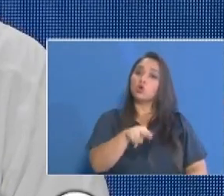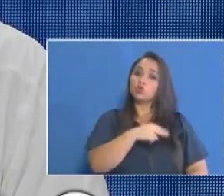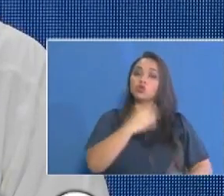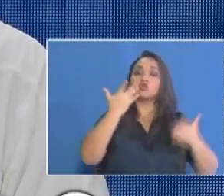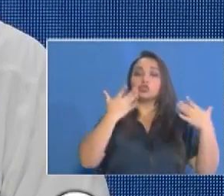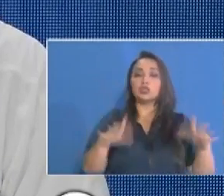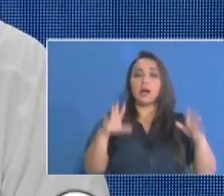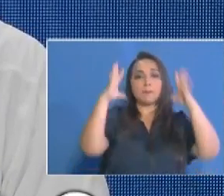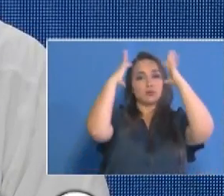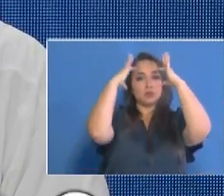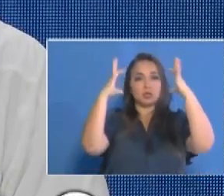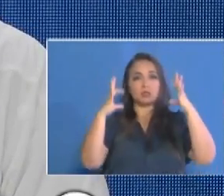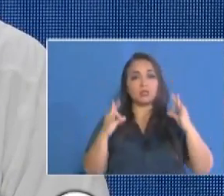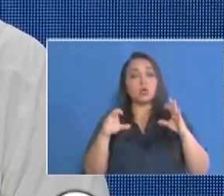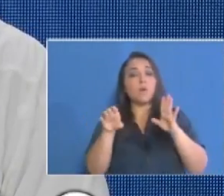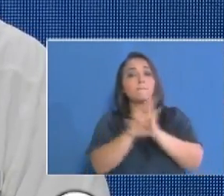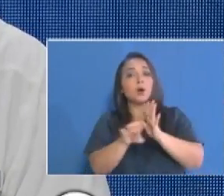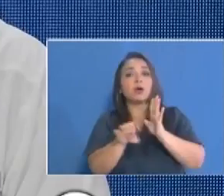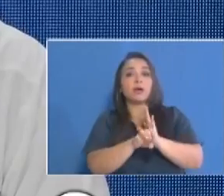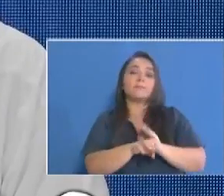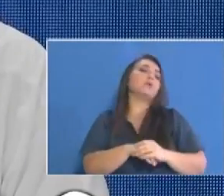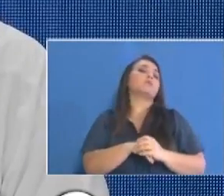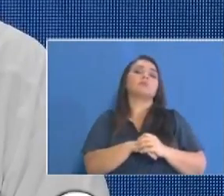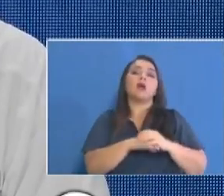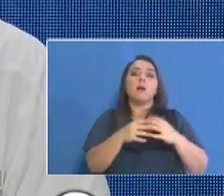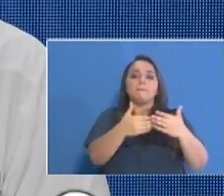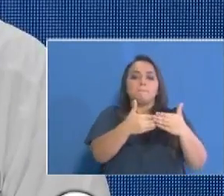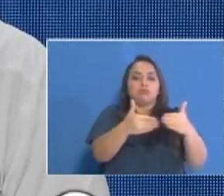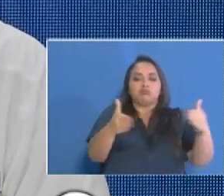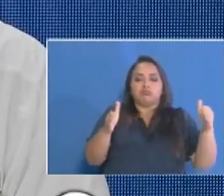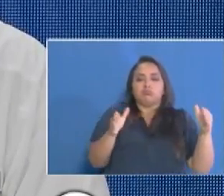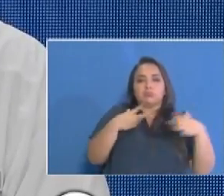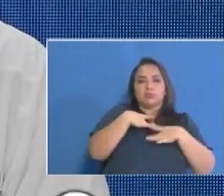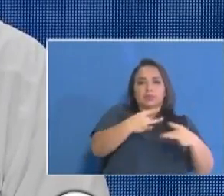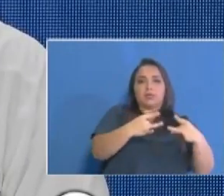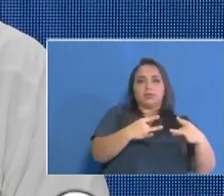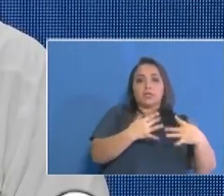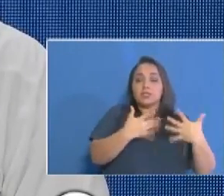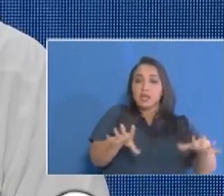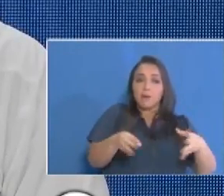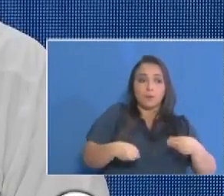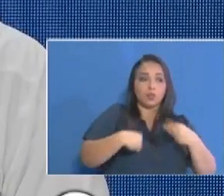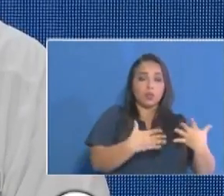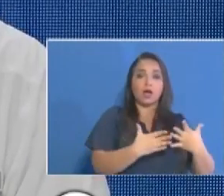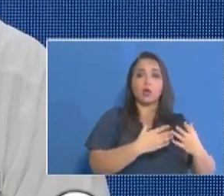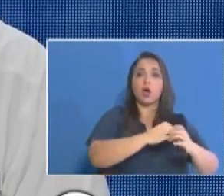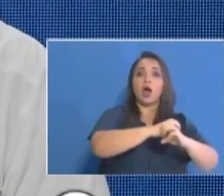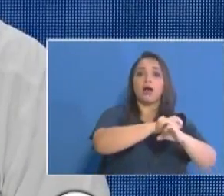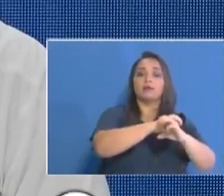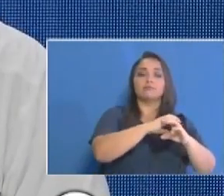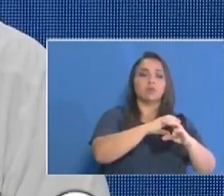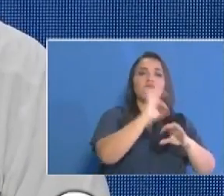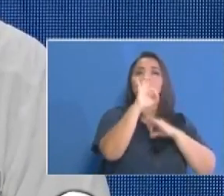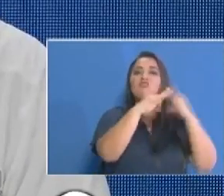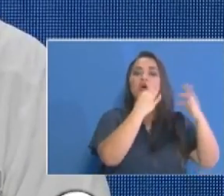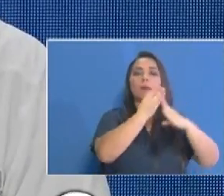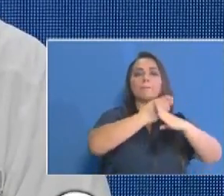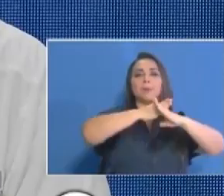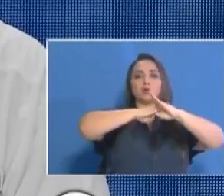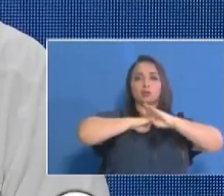acciones como extremar protocolos sanitarios hemos dotado de equipos de protección a los migrantes